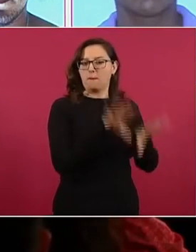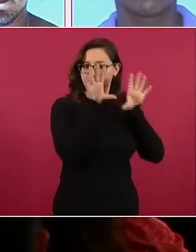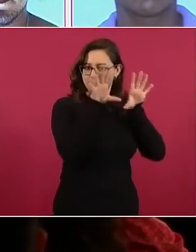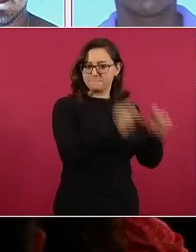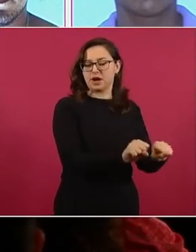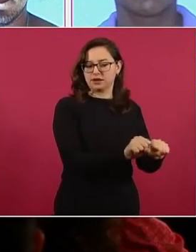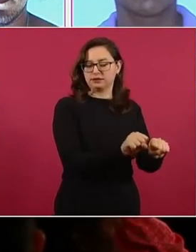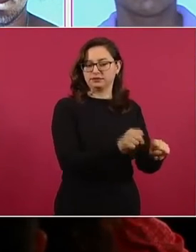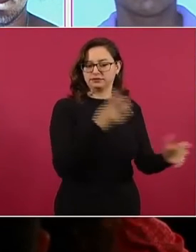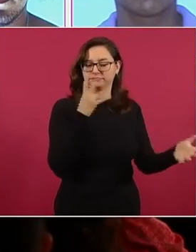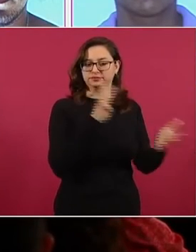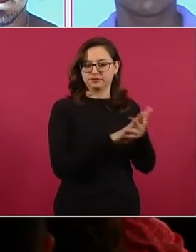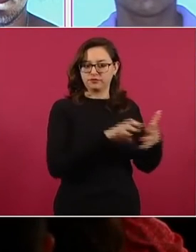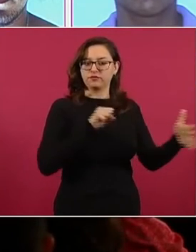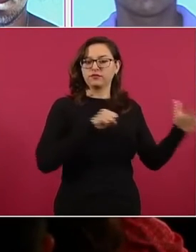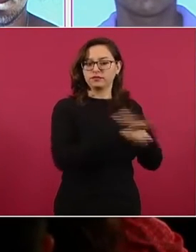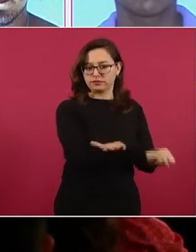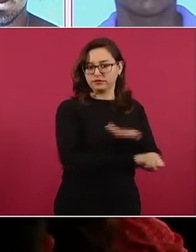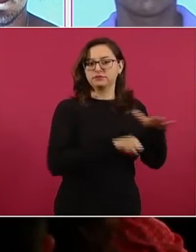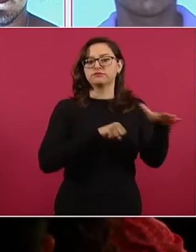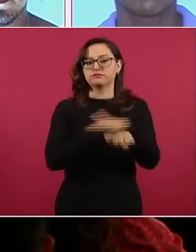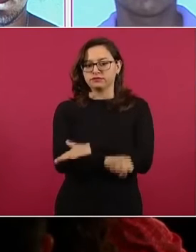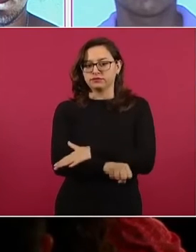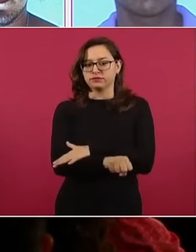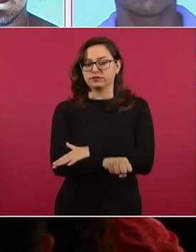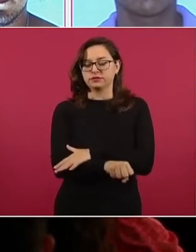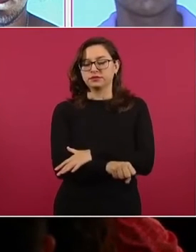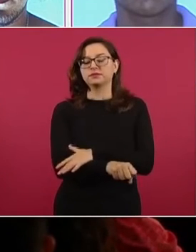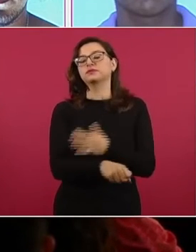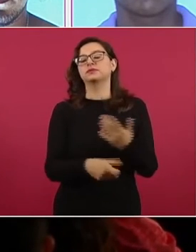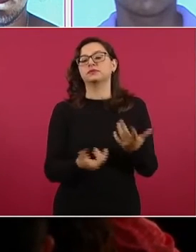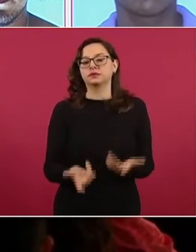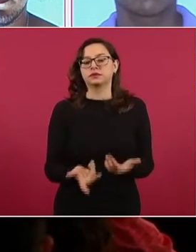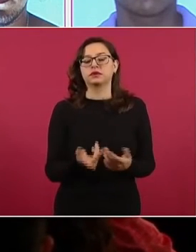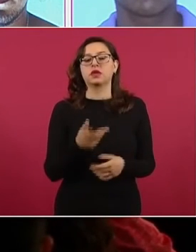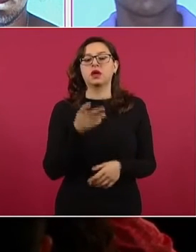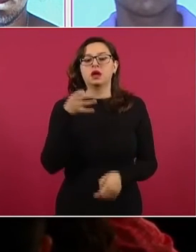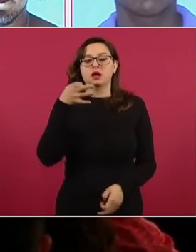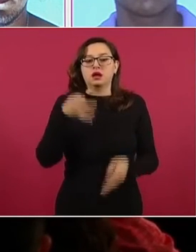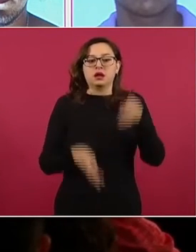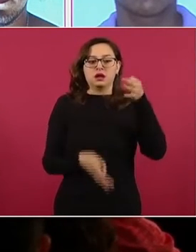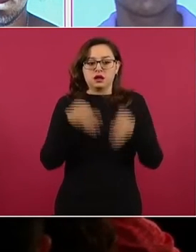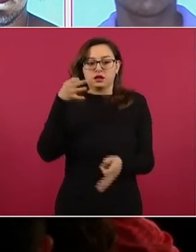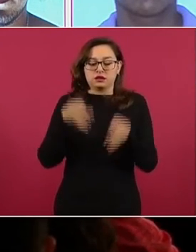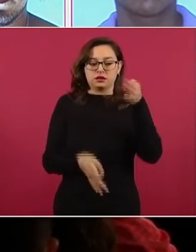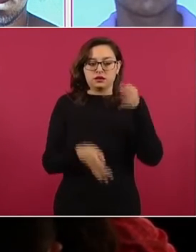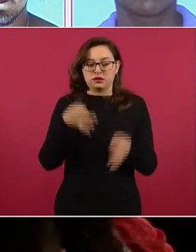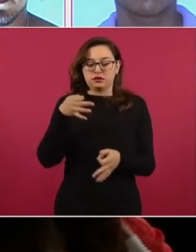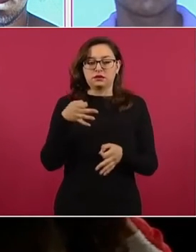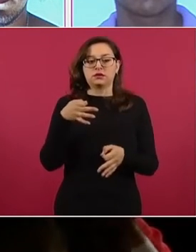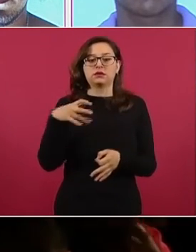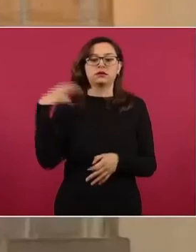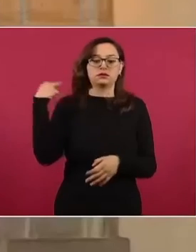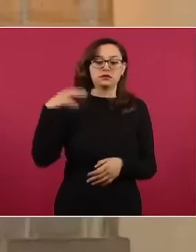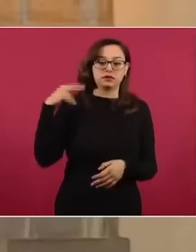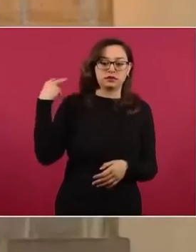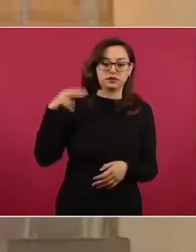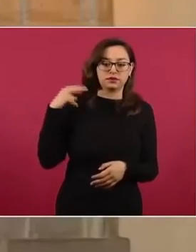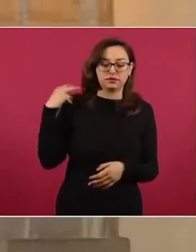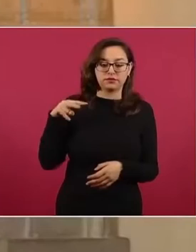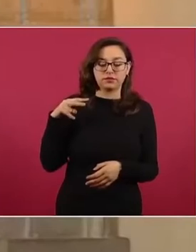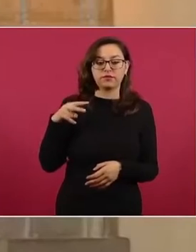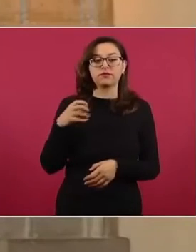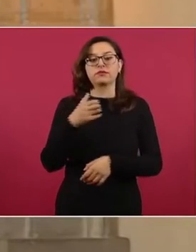cuya detención se realizó por parte de un trabajo coordinado entre la Fiscalía General de Justicia de Veracruz,